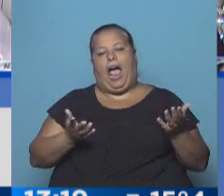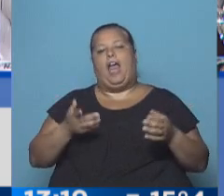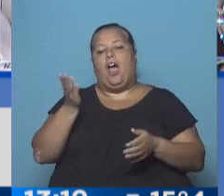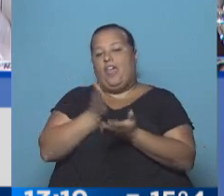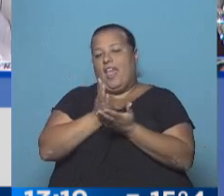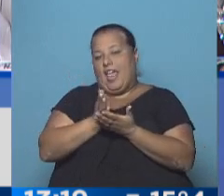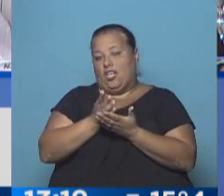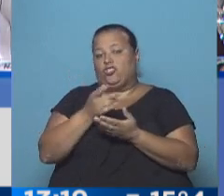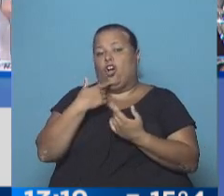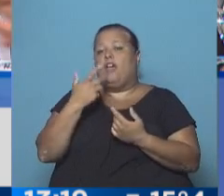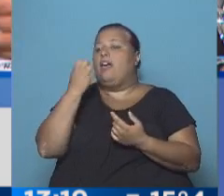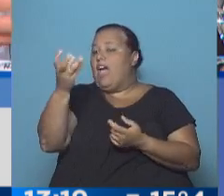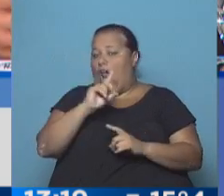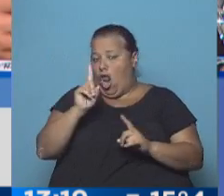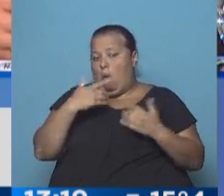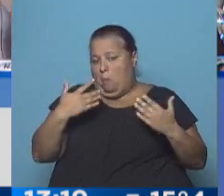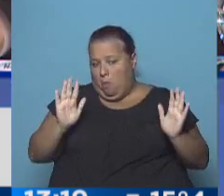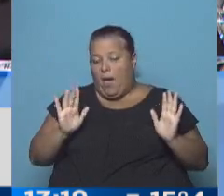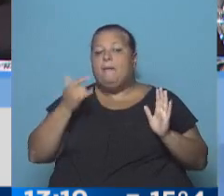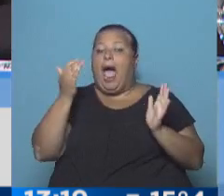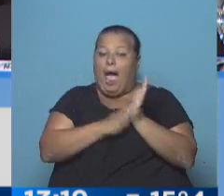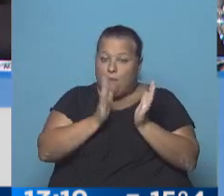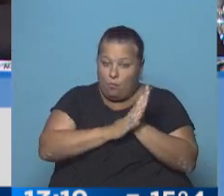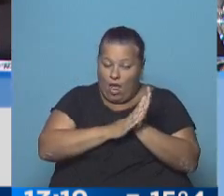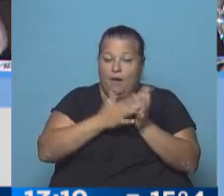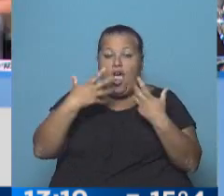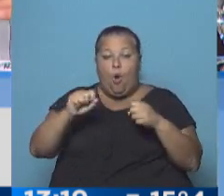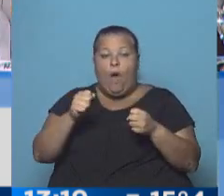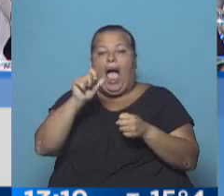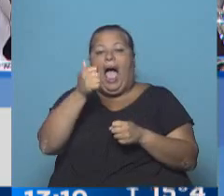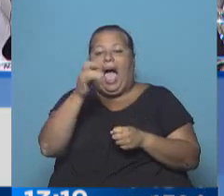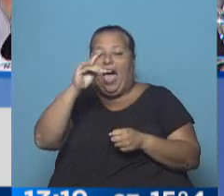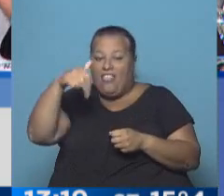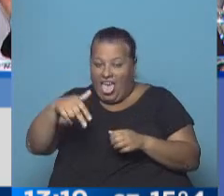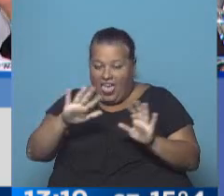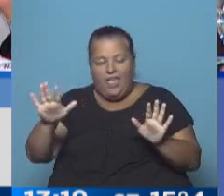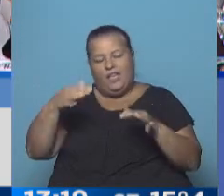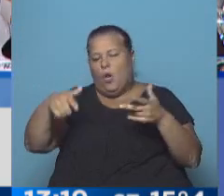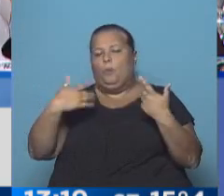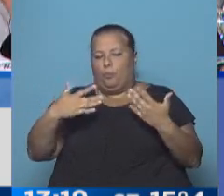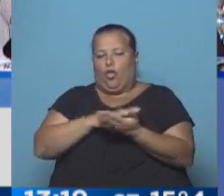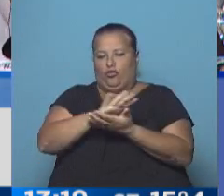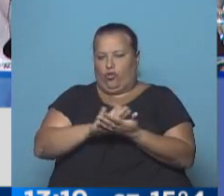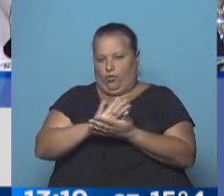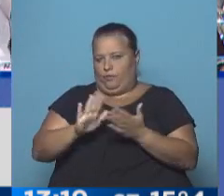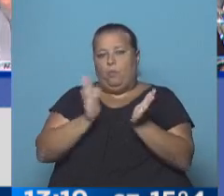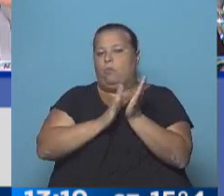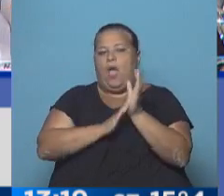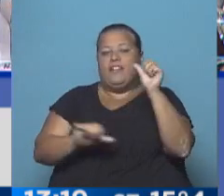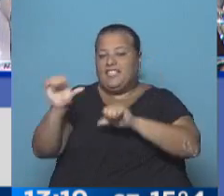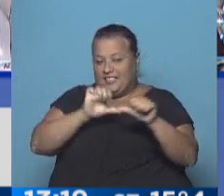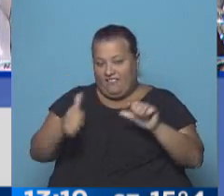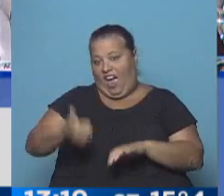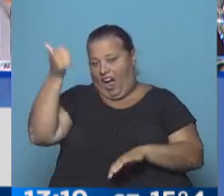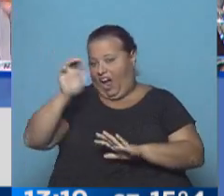todo el derecho a negarse y a declarar, pero habiendo pruebas y habiendo perfiles genéticos, probablemente esto se pueda resolver con pruebas científicas, que